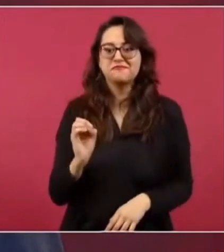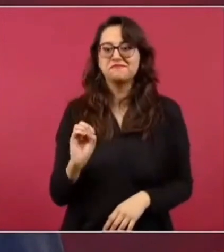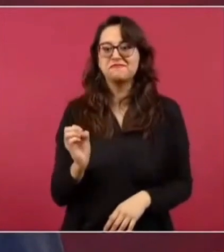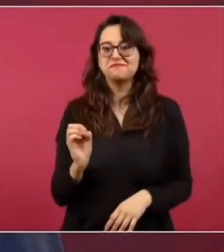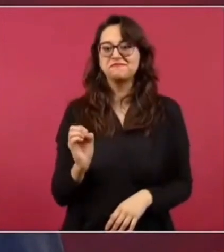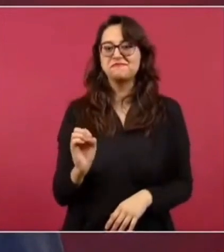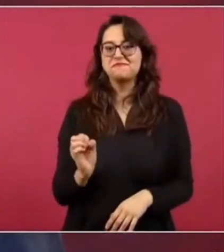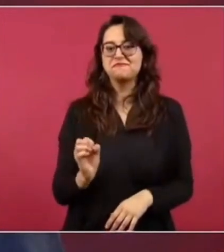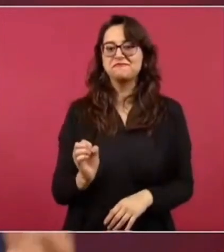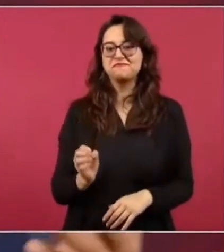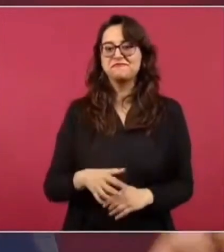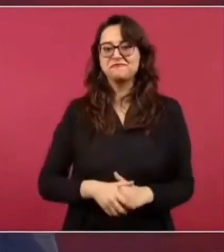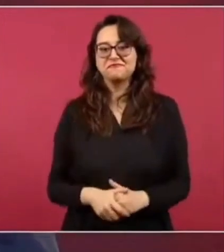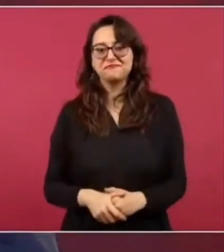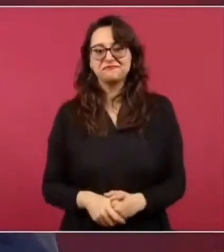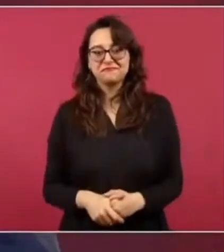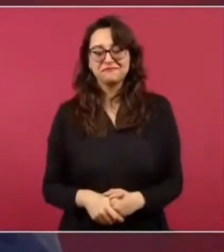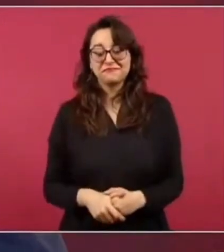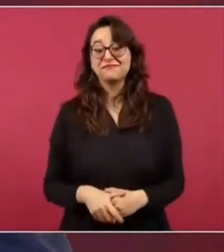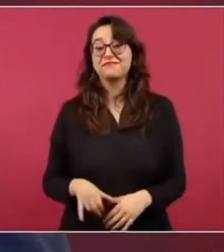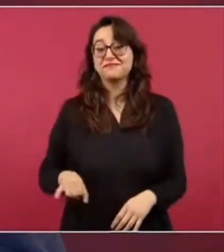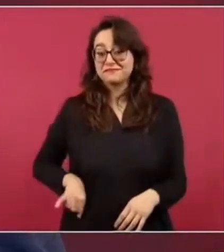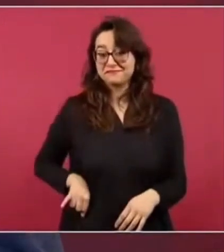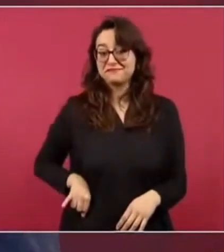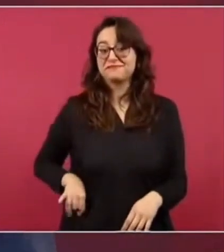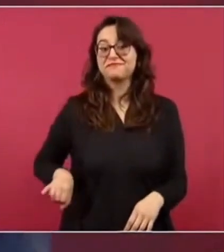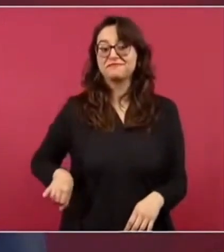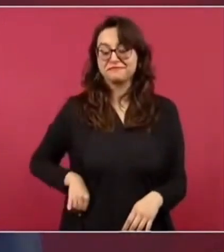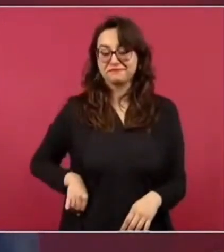entonces es interesante